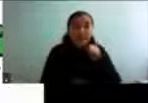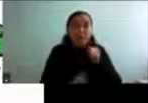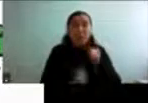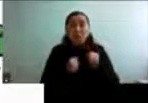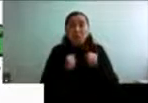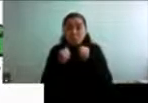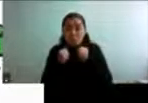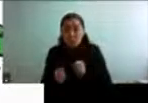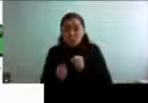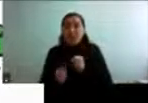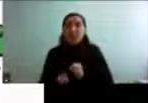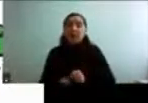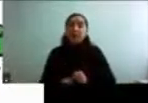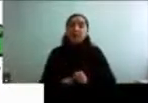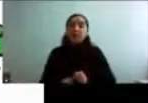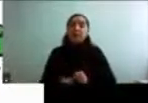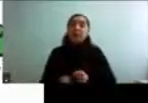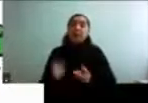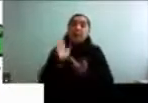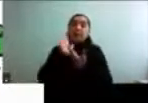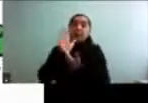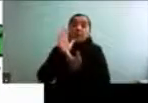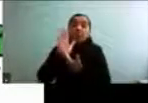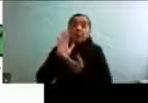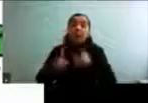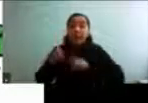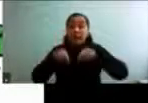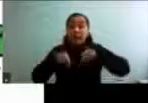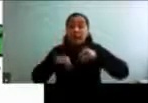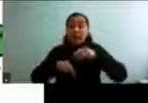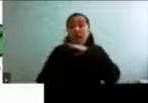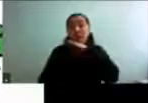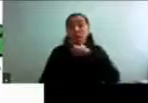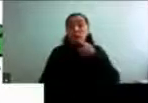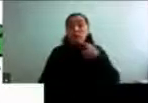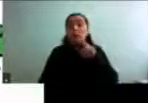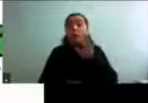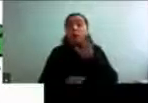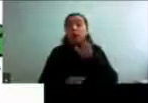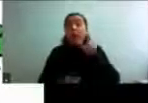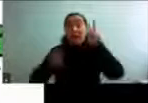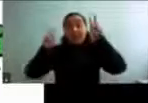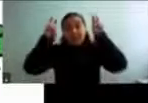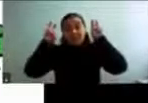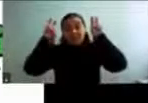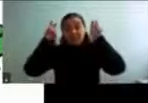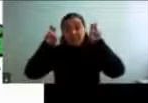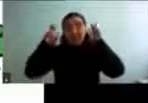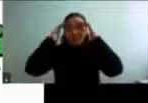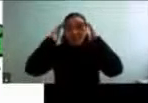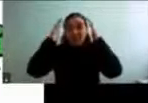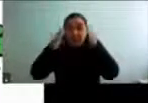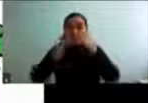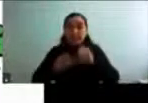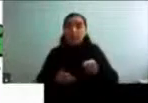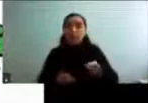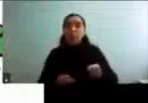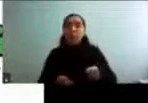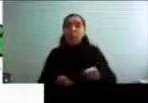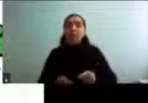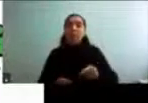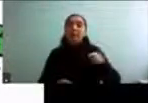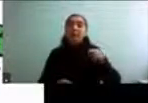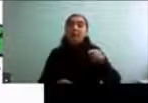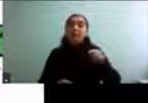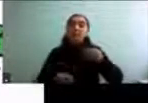que yo les voy a presentar en estos minutitos, referido un poquito a estos aspectos más subjetivos, del